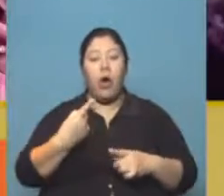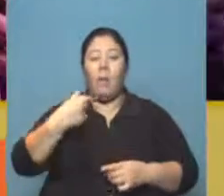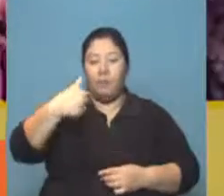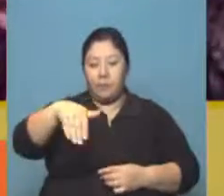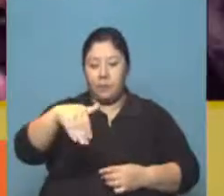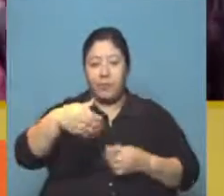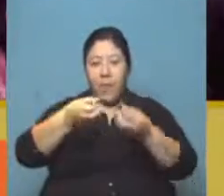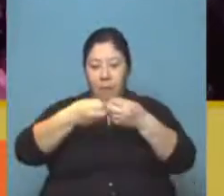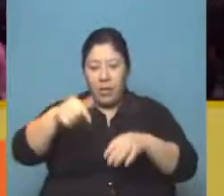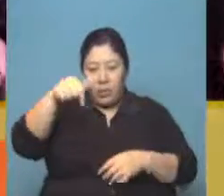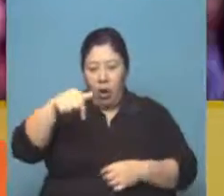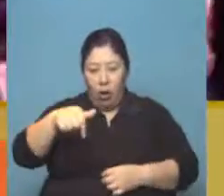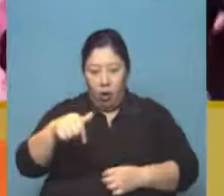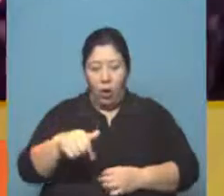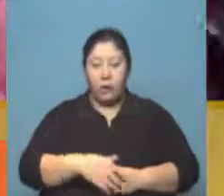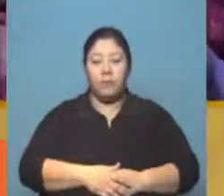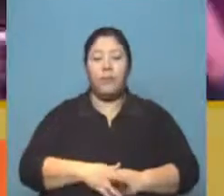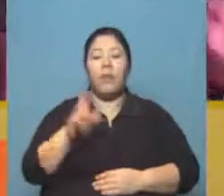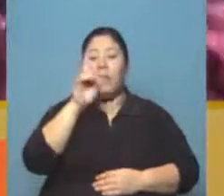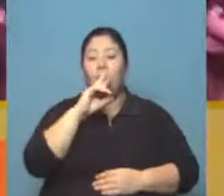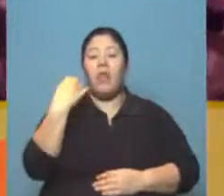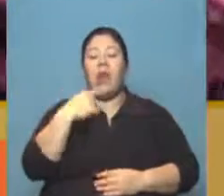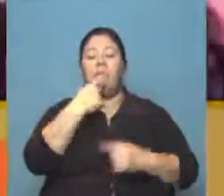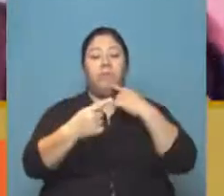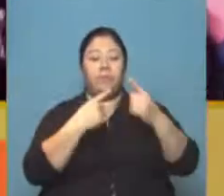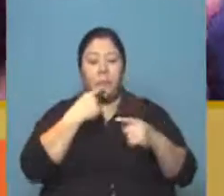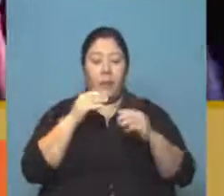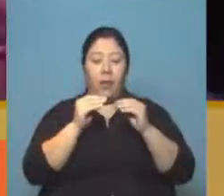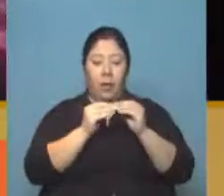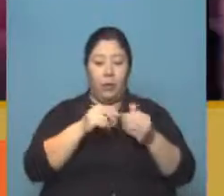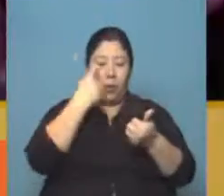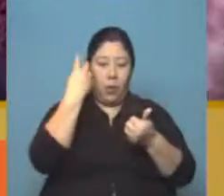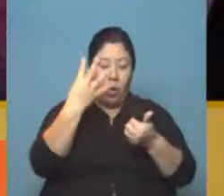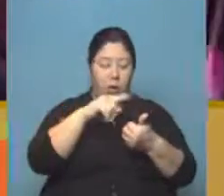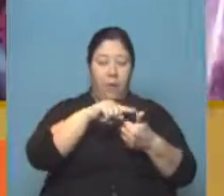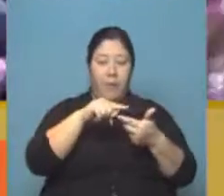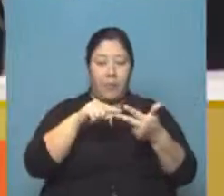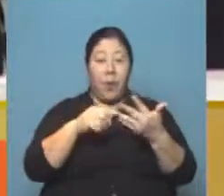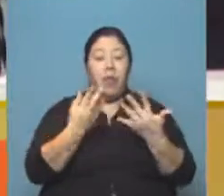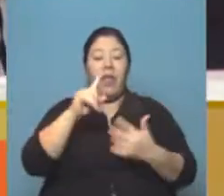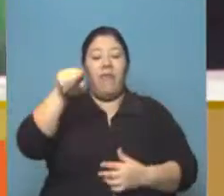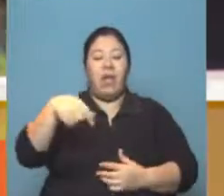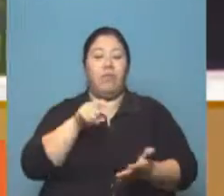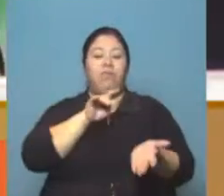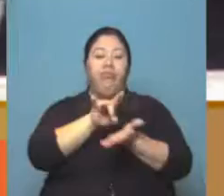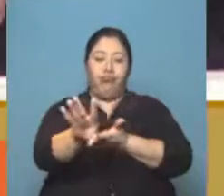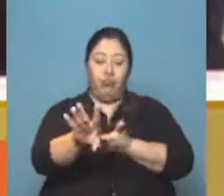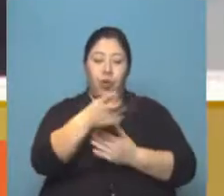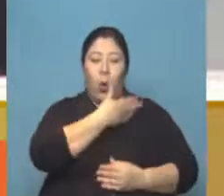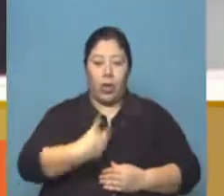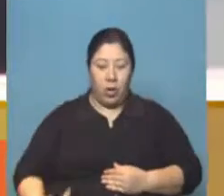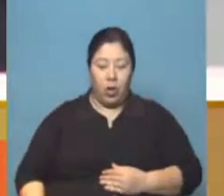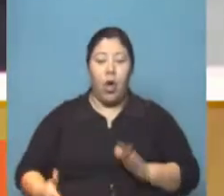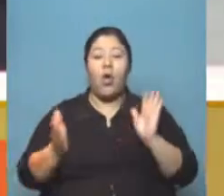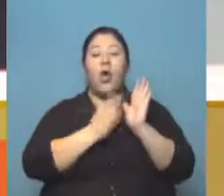este día. La mandataria responderá por cuatro supuestos delitos de responsabilidad que pueden llevar a su destitución, según establece la